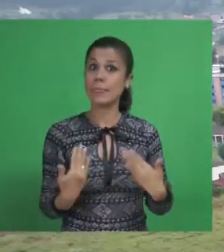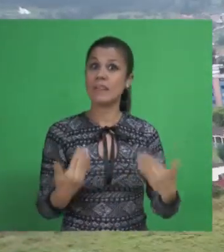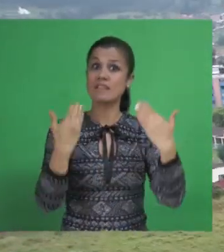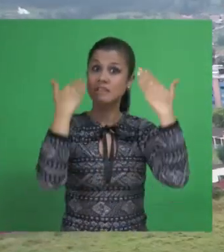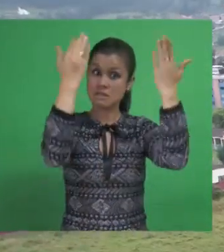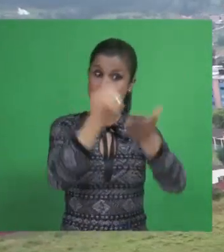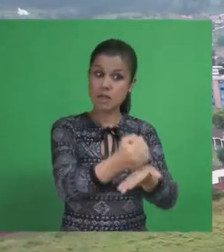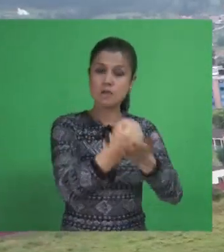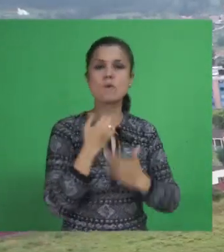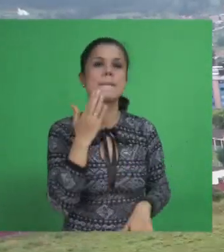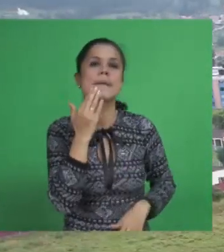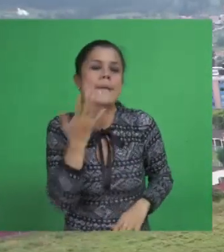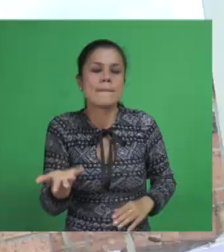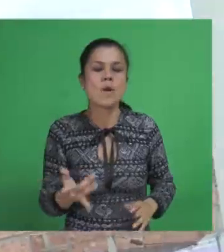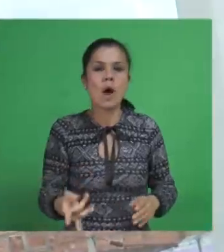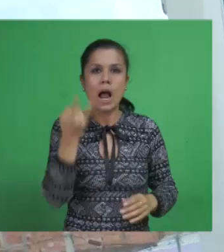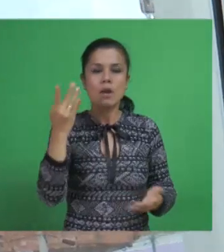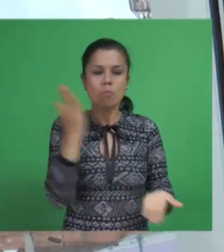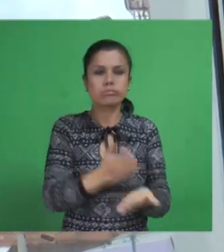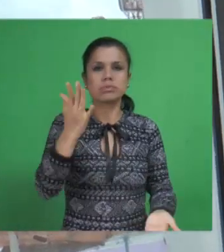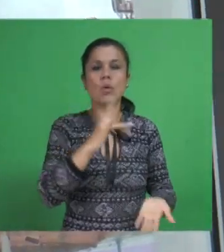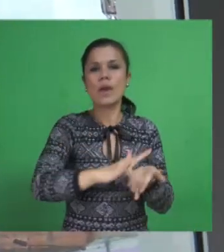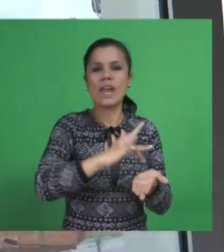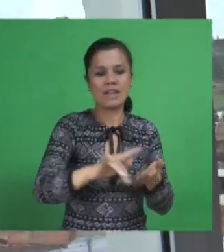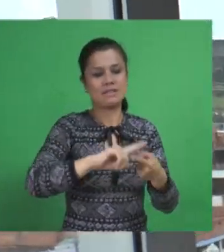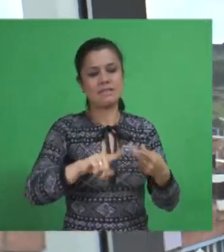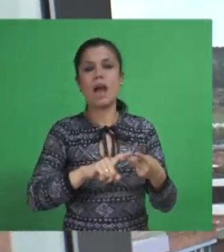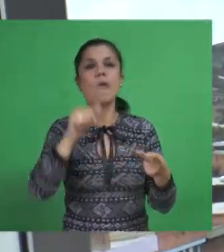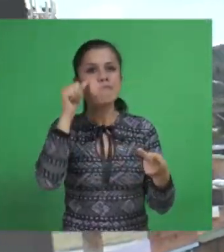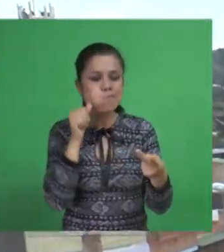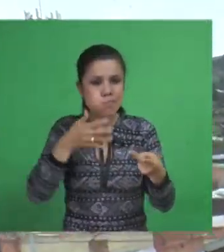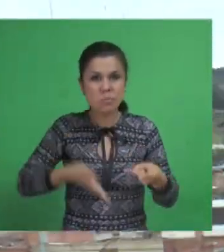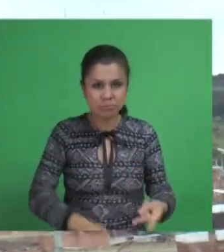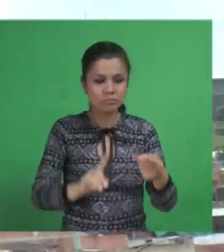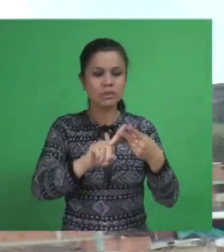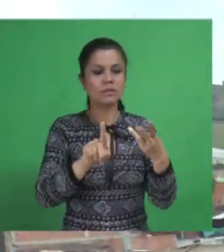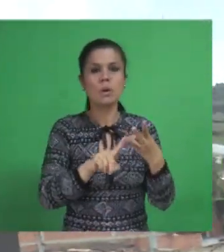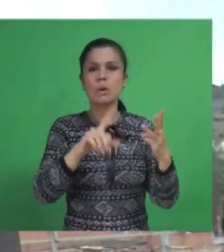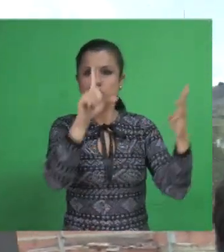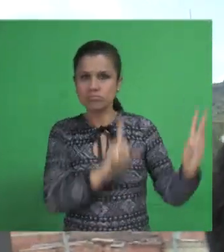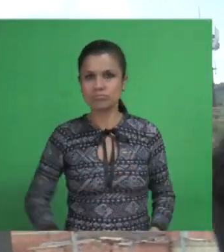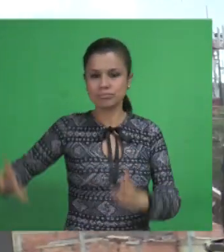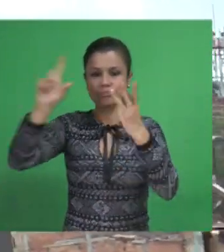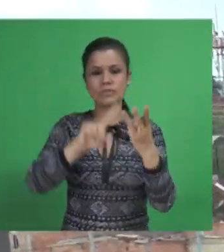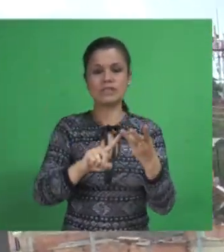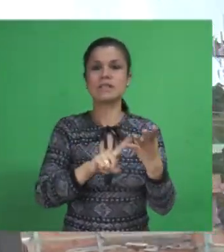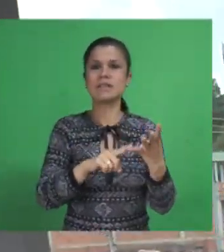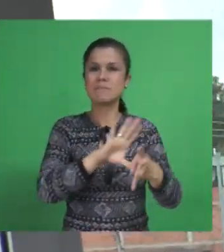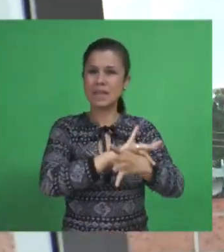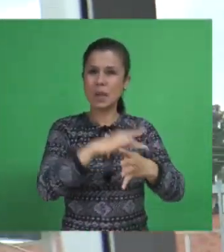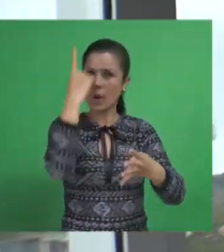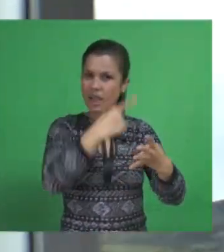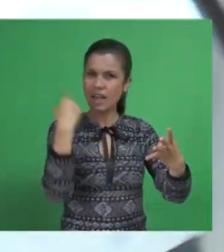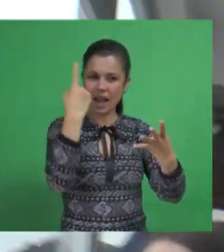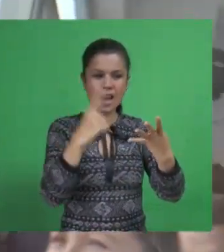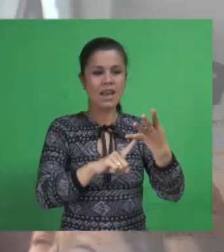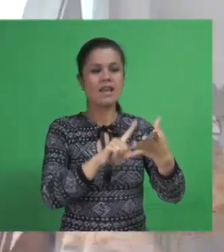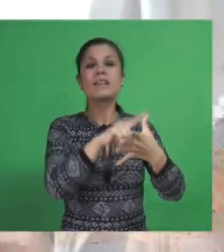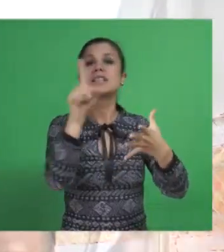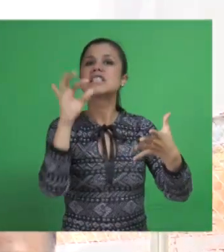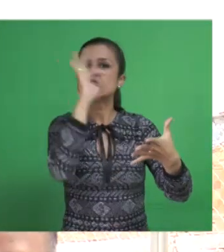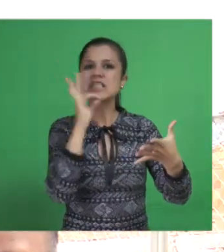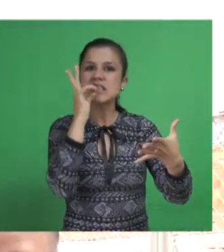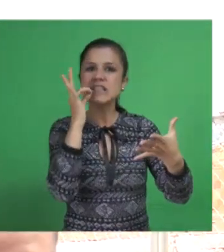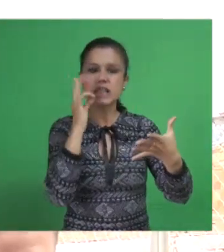municipio con servicios de urgencias, atención de partos, imágenes diagnósticas, medicina general y odontología, entre otros.